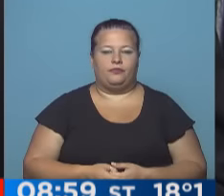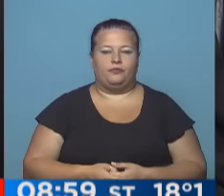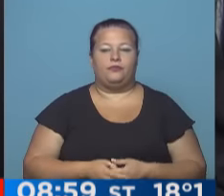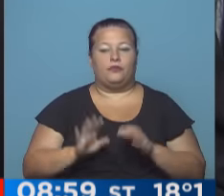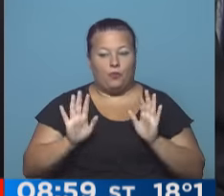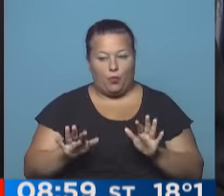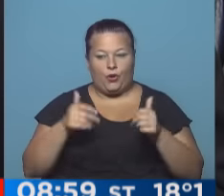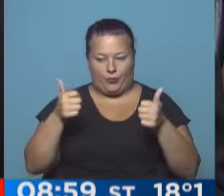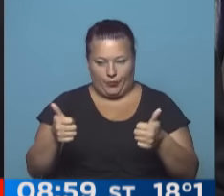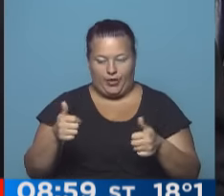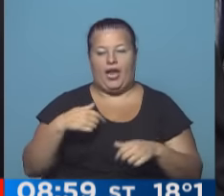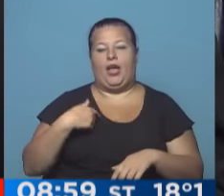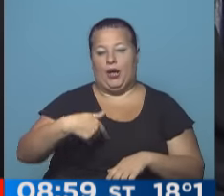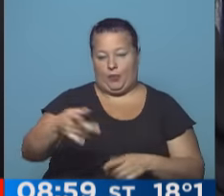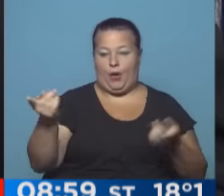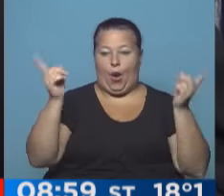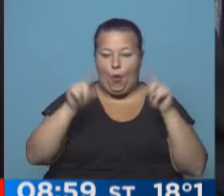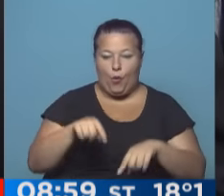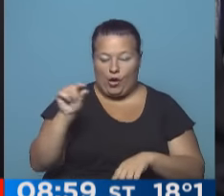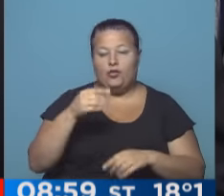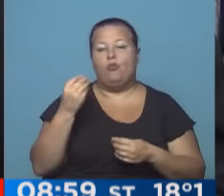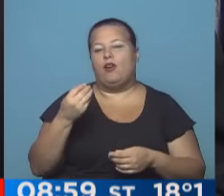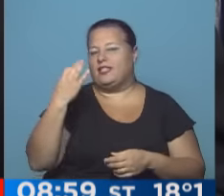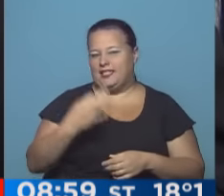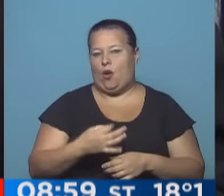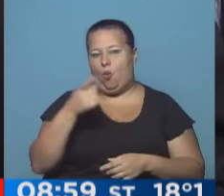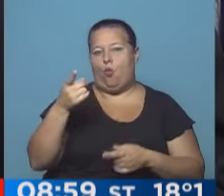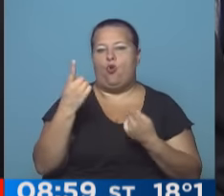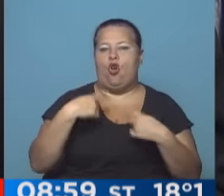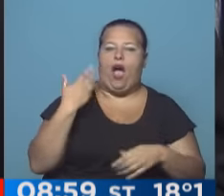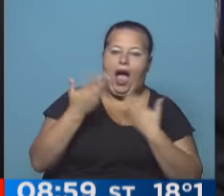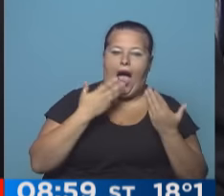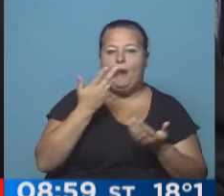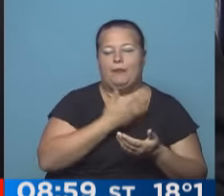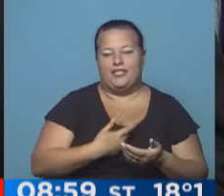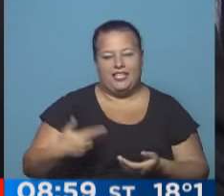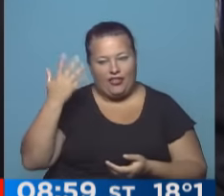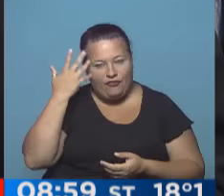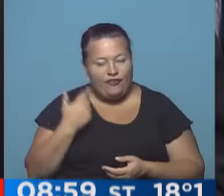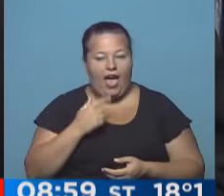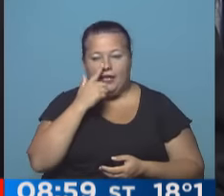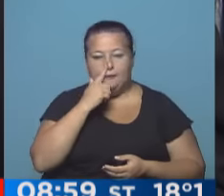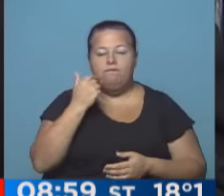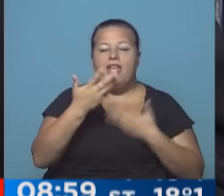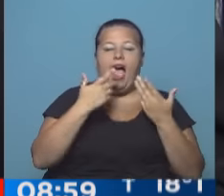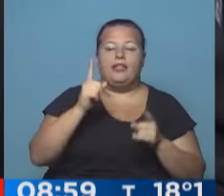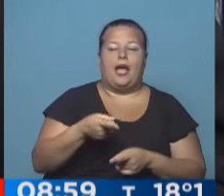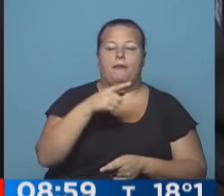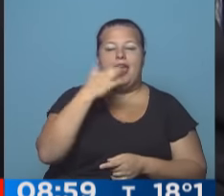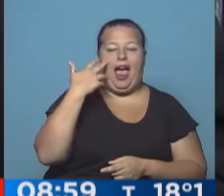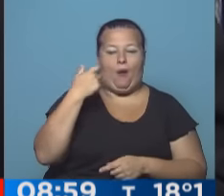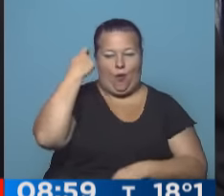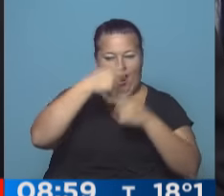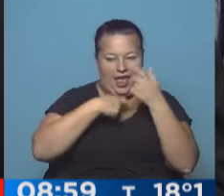Bueno, muy bien, Laura, vamos a volver enseguida allí porque seguramente habrá declaraciones del Presidente de Francia y declaraciones de Estela de